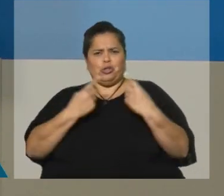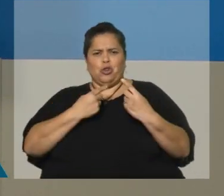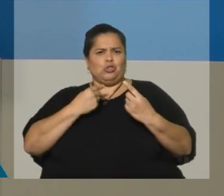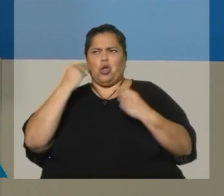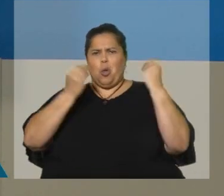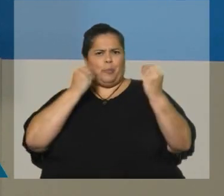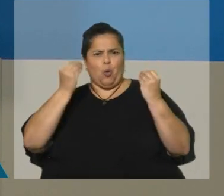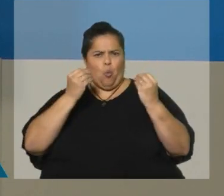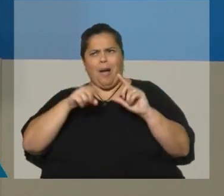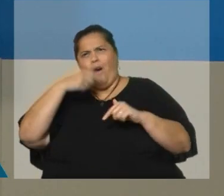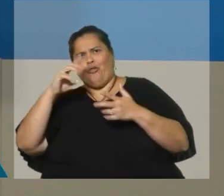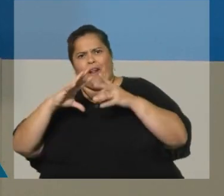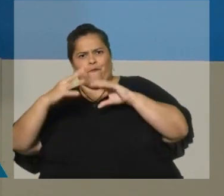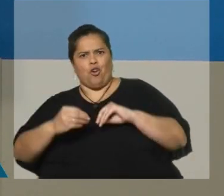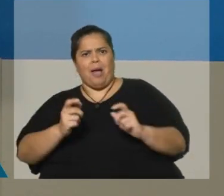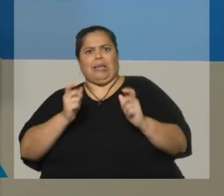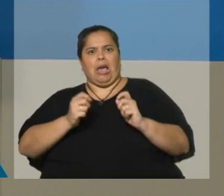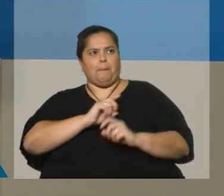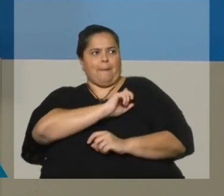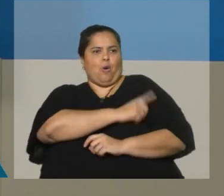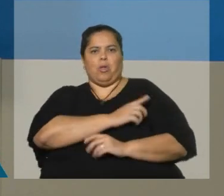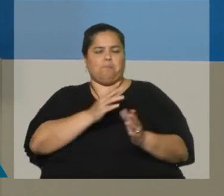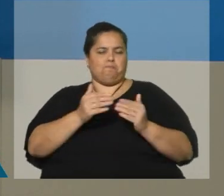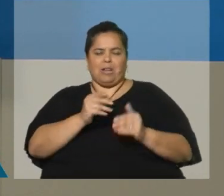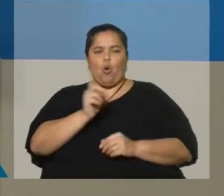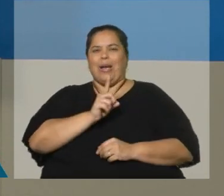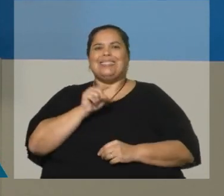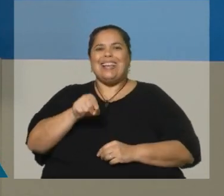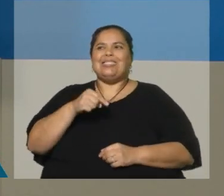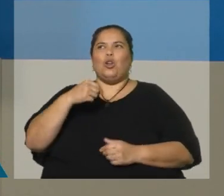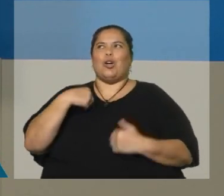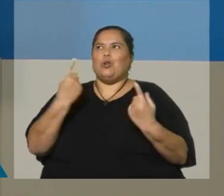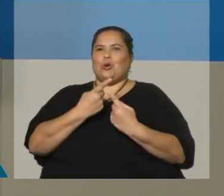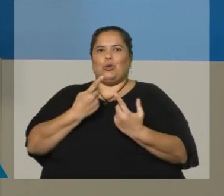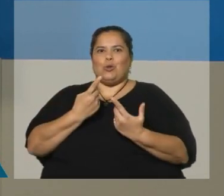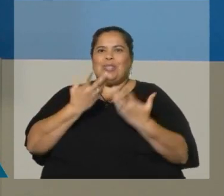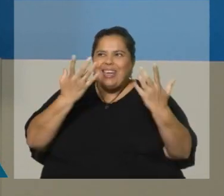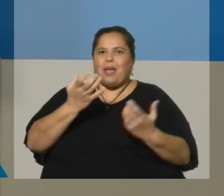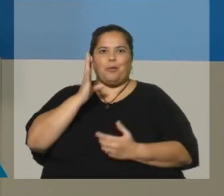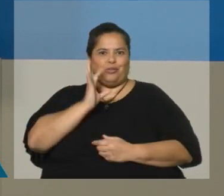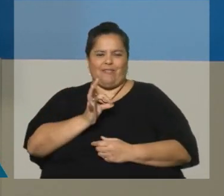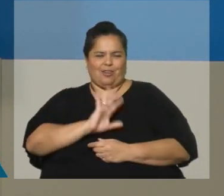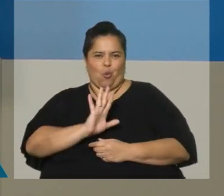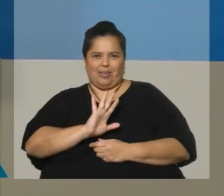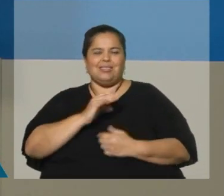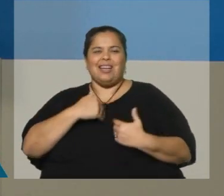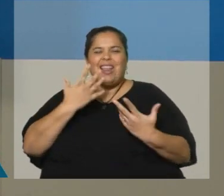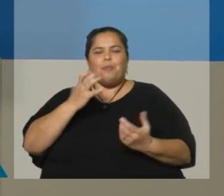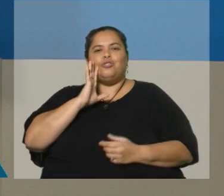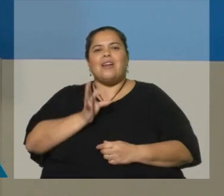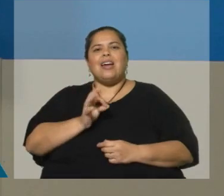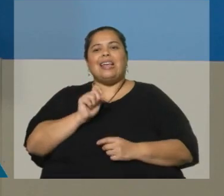otra dimensión y no es la interpretación que nosotros le damos en el censo. En el censo no se busca eso. Entiendo que